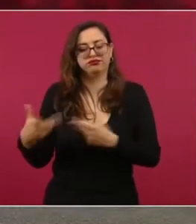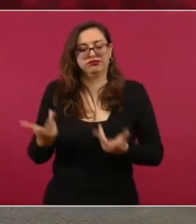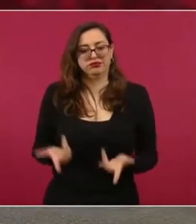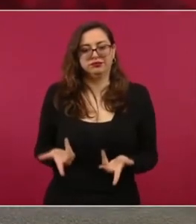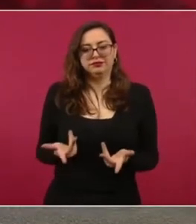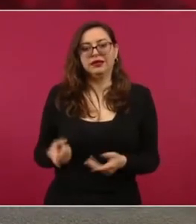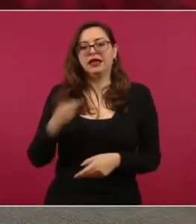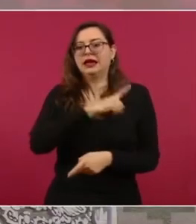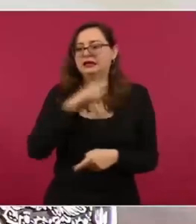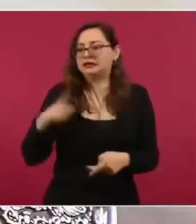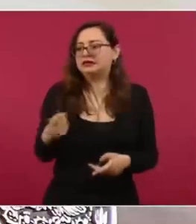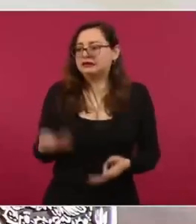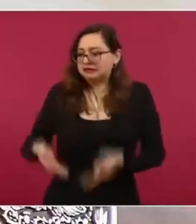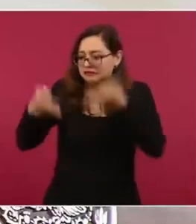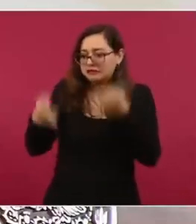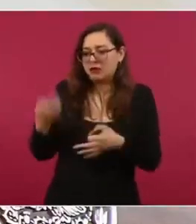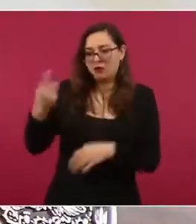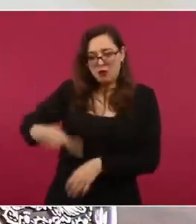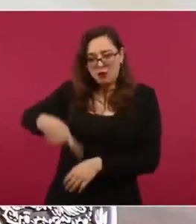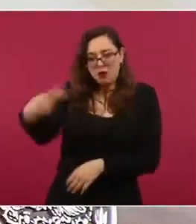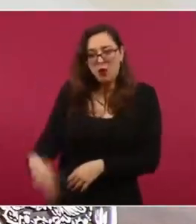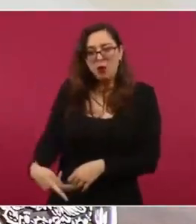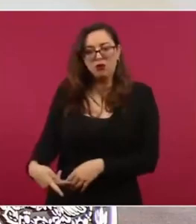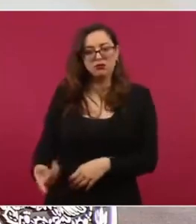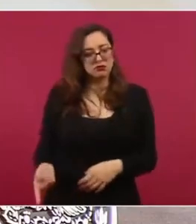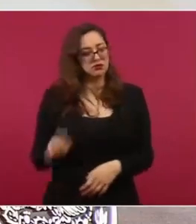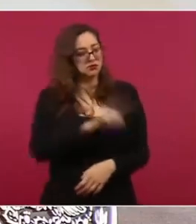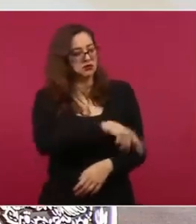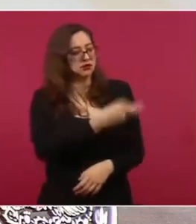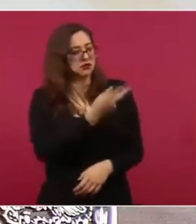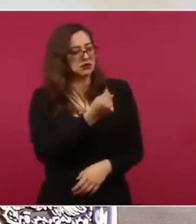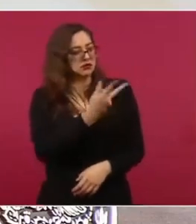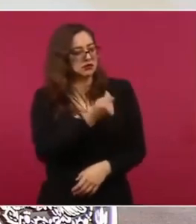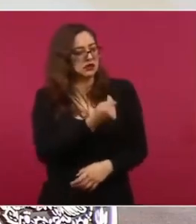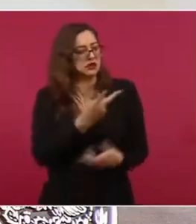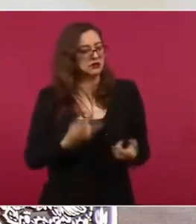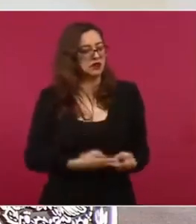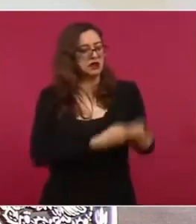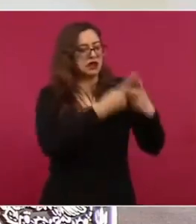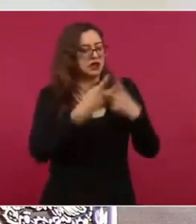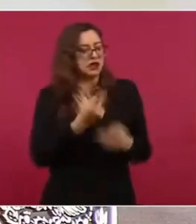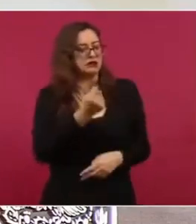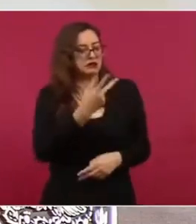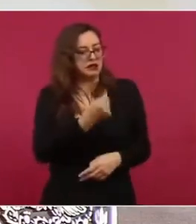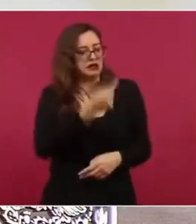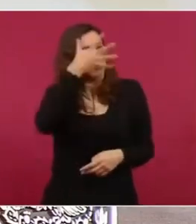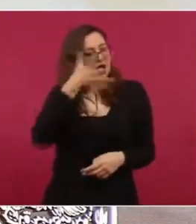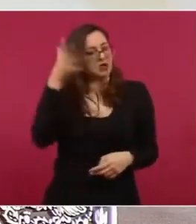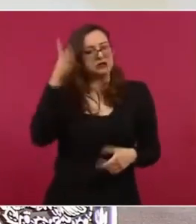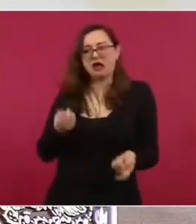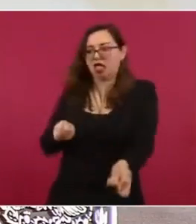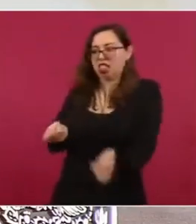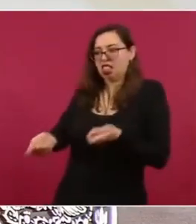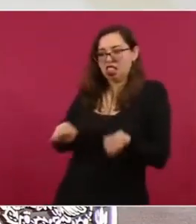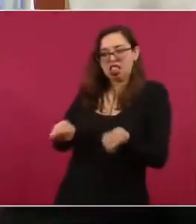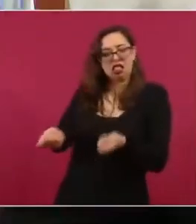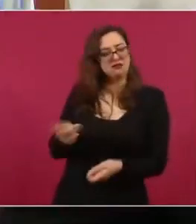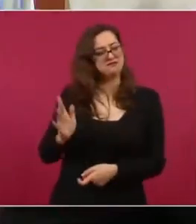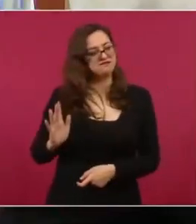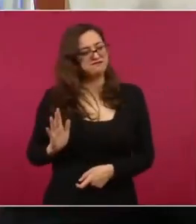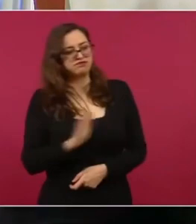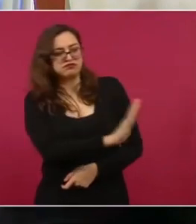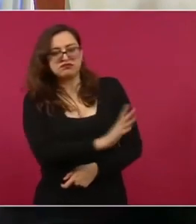mexicana debe de ser de los mexicanos y no de los negocios de pocos, si los intereses de pocos llevan nuestro nombre,